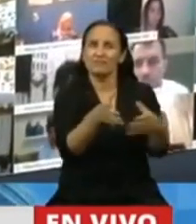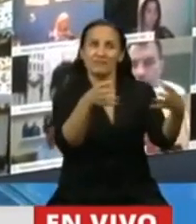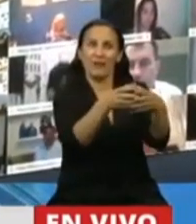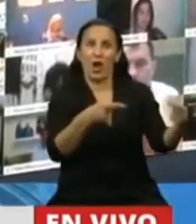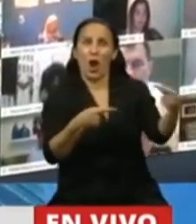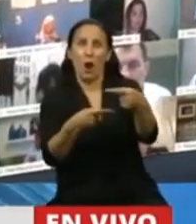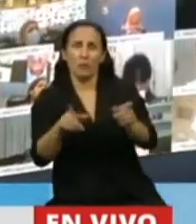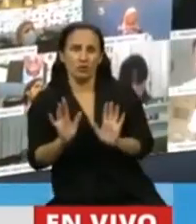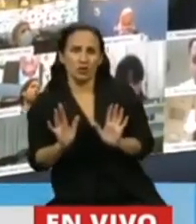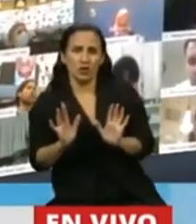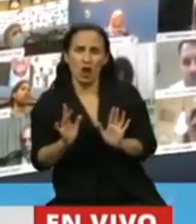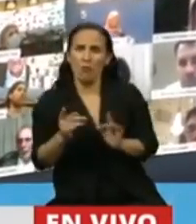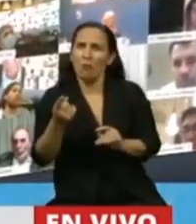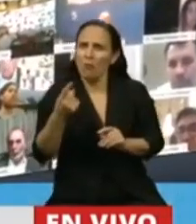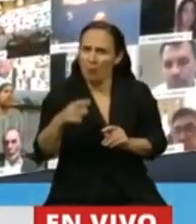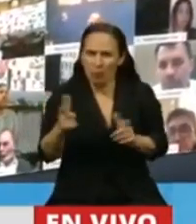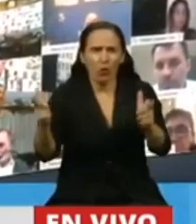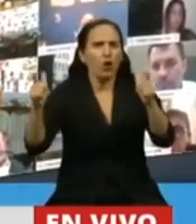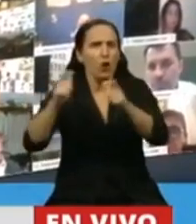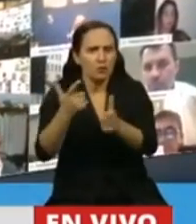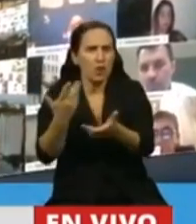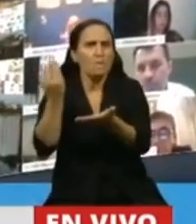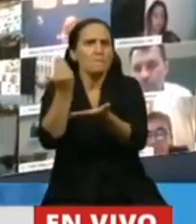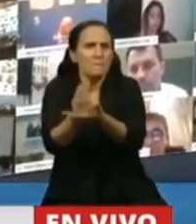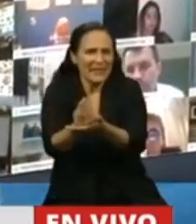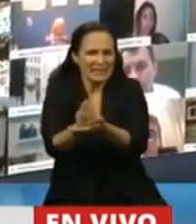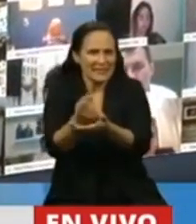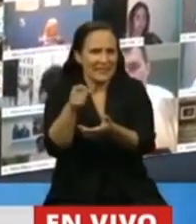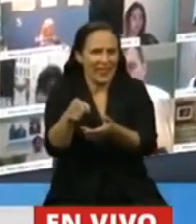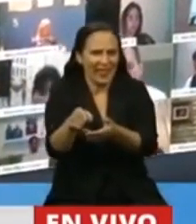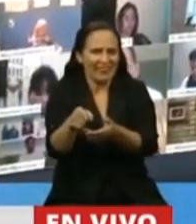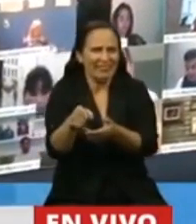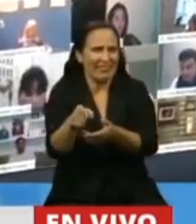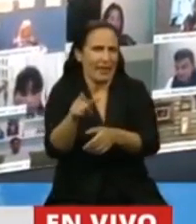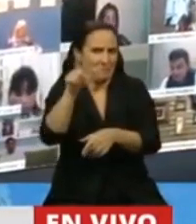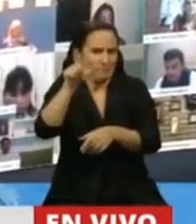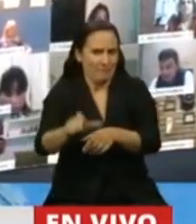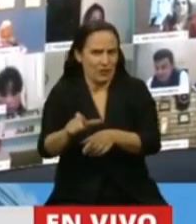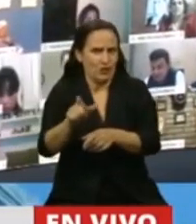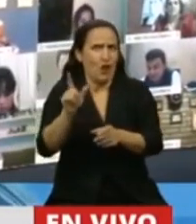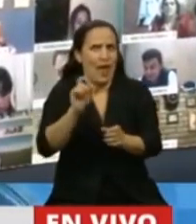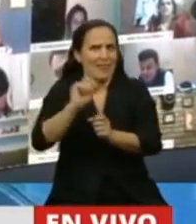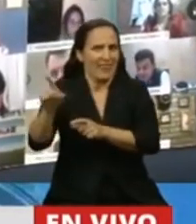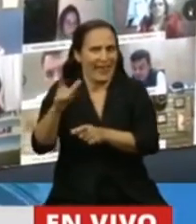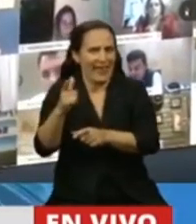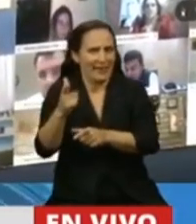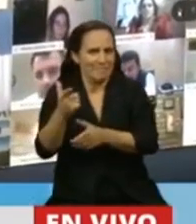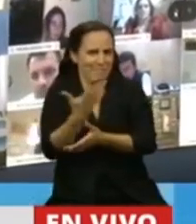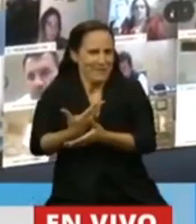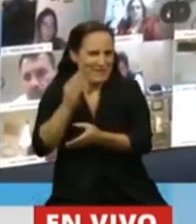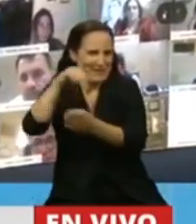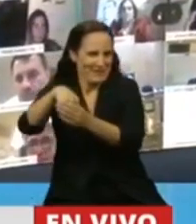junto con el presidente de la comisión pertinente, hombre del oficialismo, son los que han